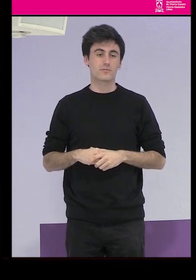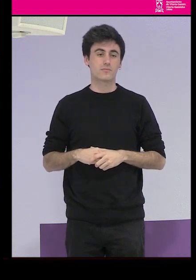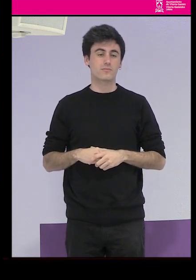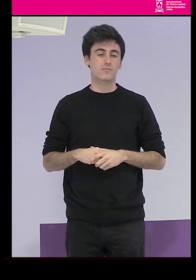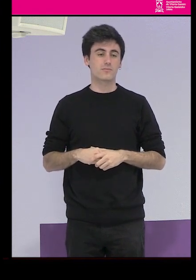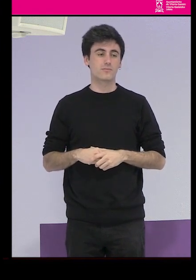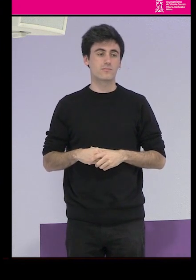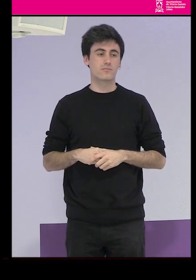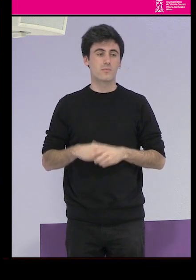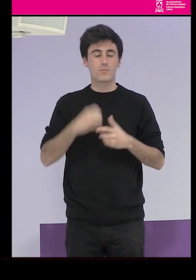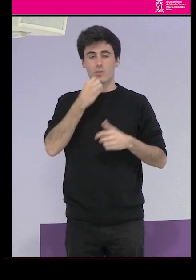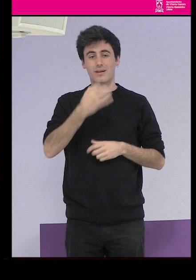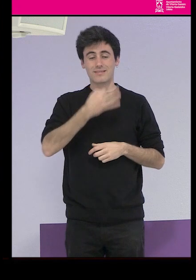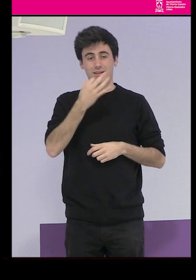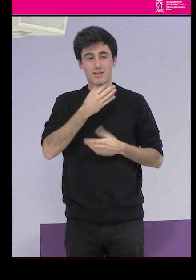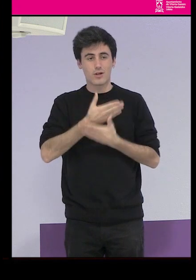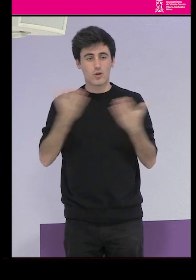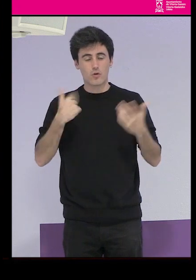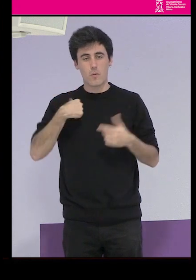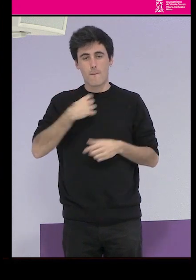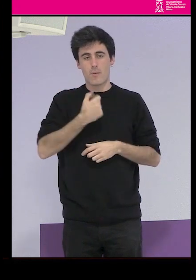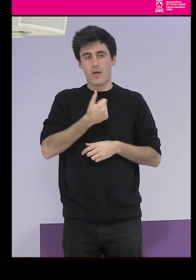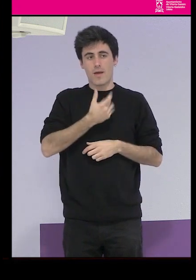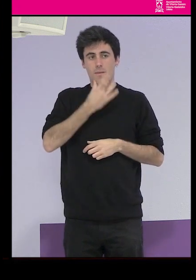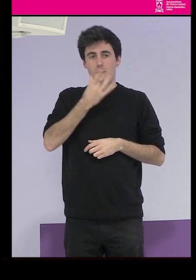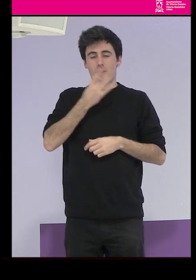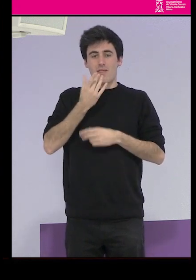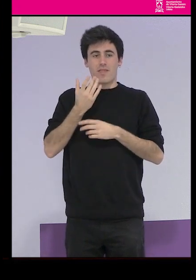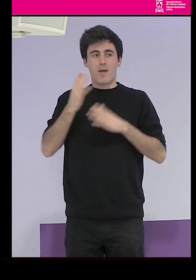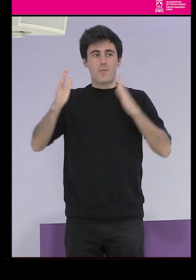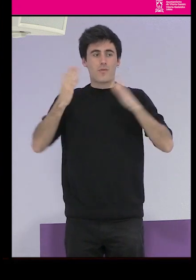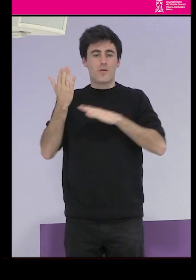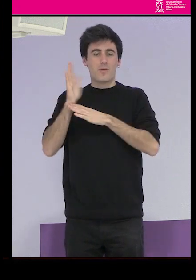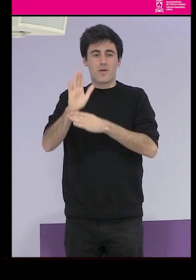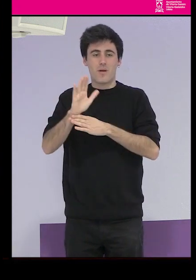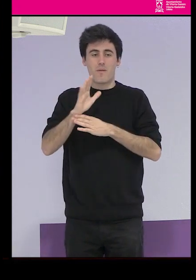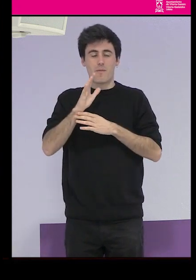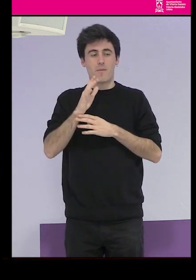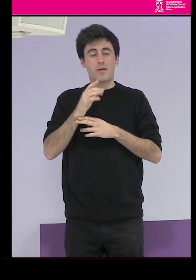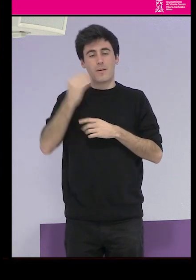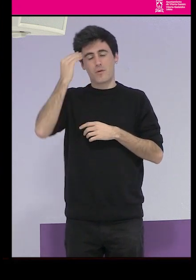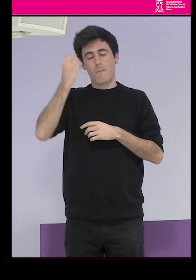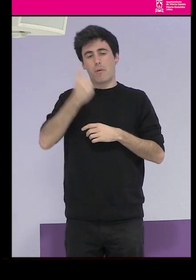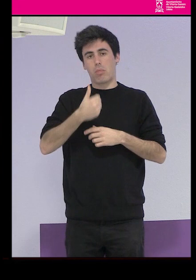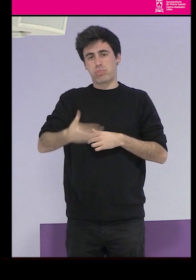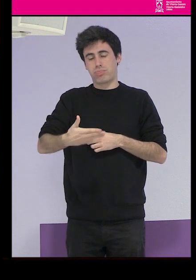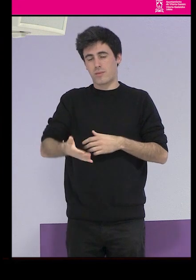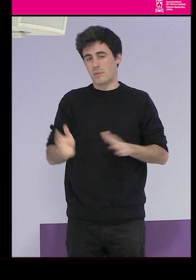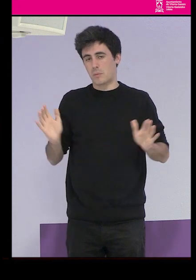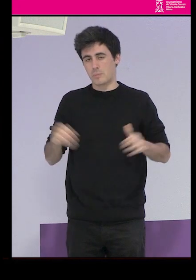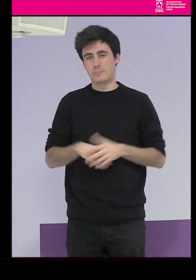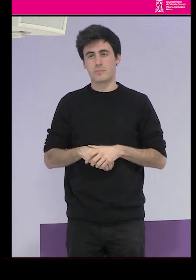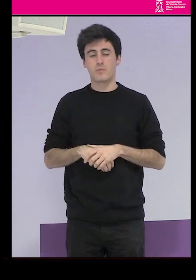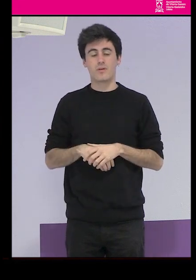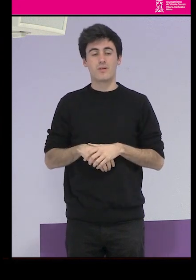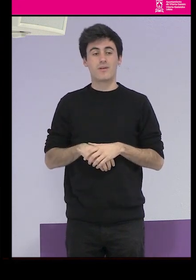Caiso, Arracha el León. Siempre me da un poco de vergüenza el momento de las presentaciones, porque siempre me parezco un poco absurda, pero bueno, ¿qué